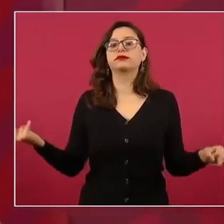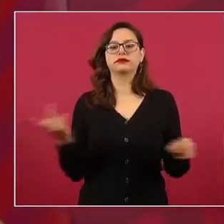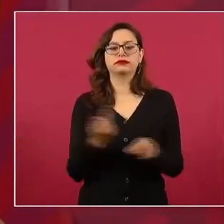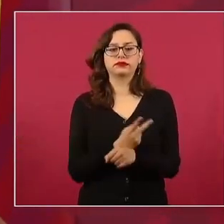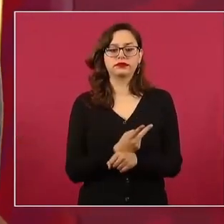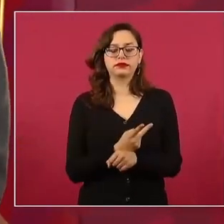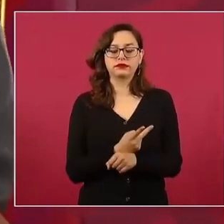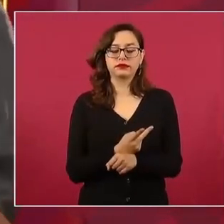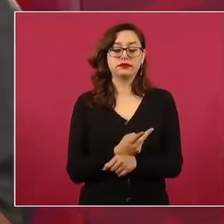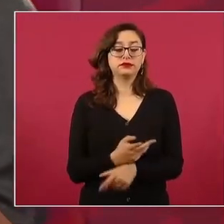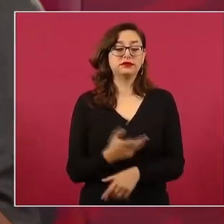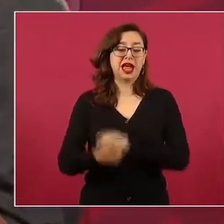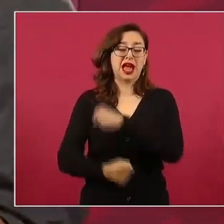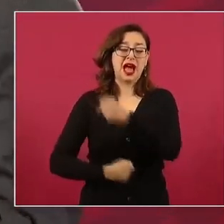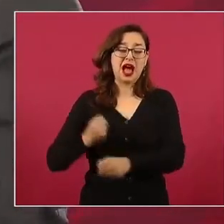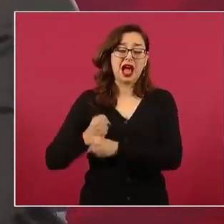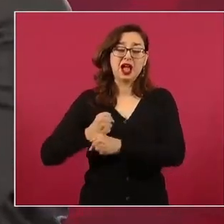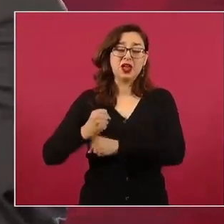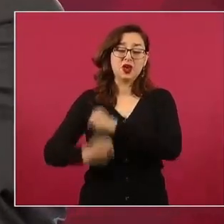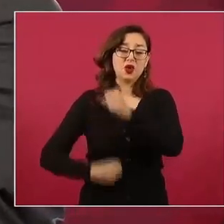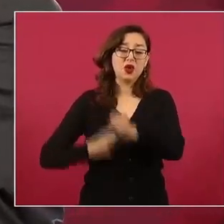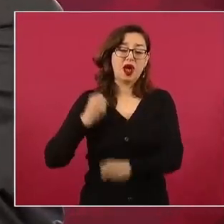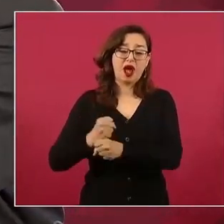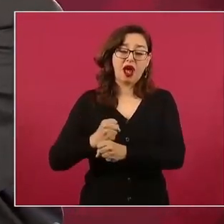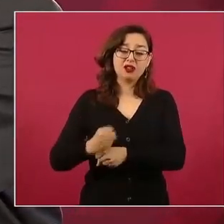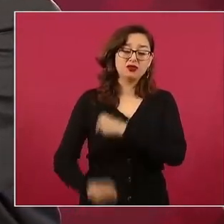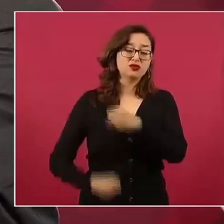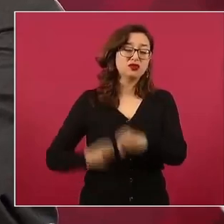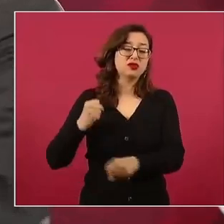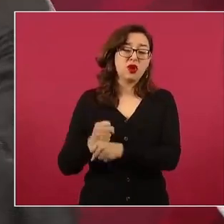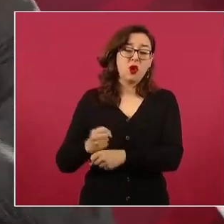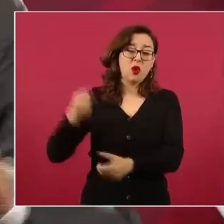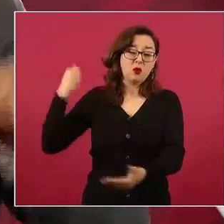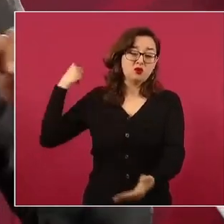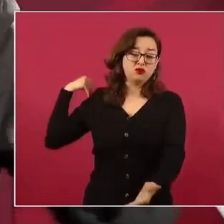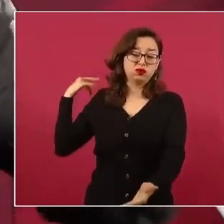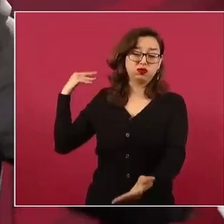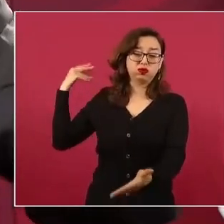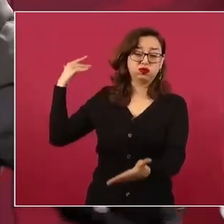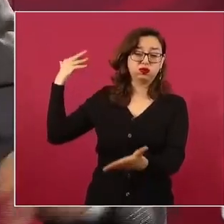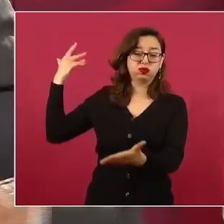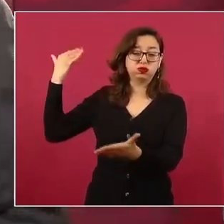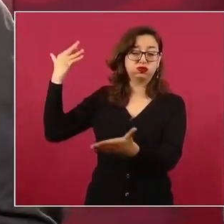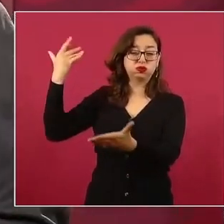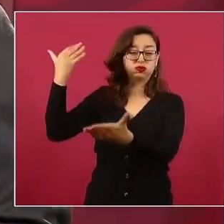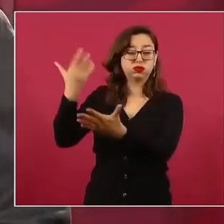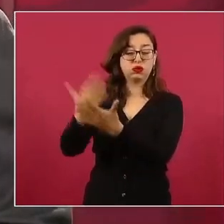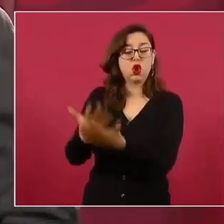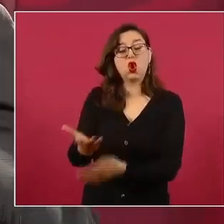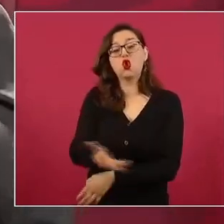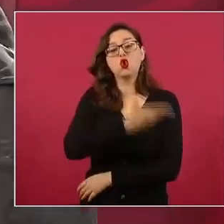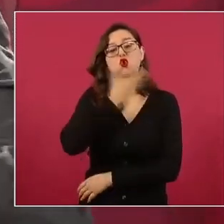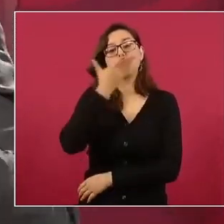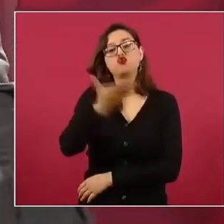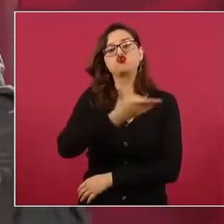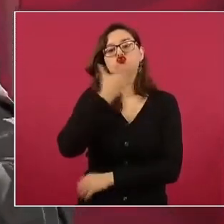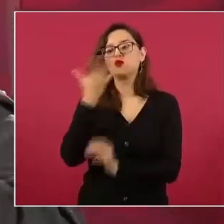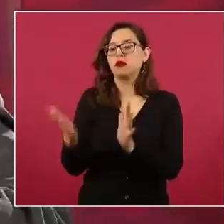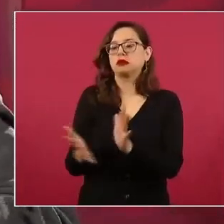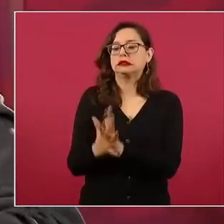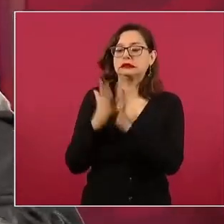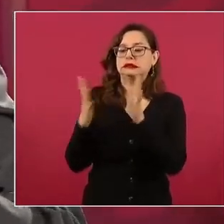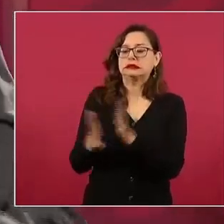subcultura antidemocrática que todavía en nuestro